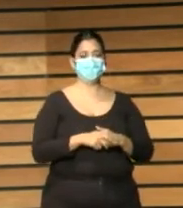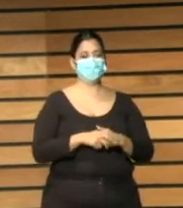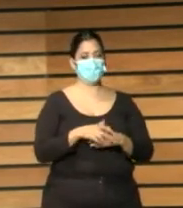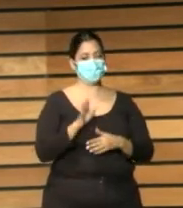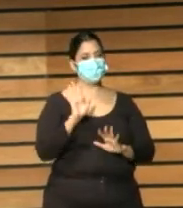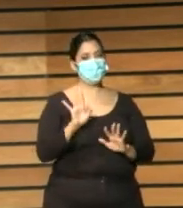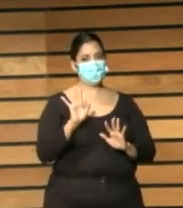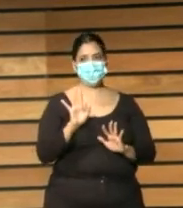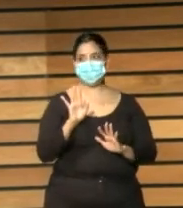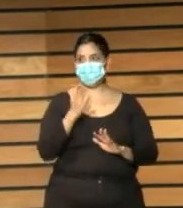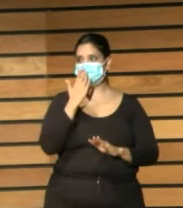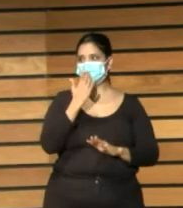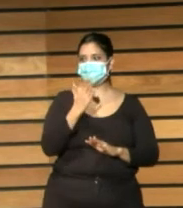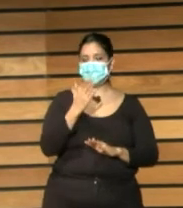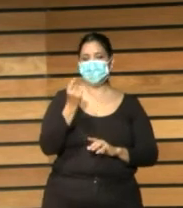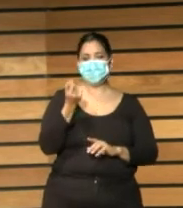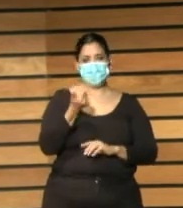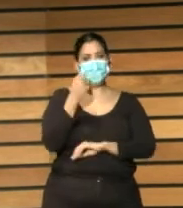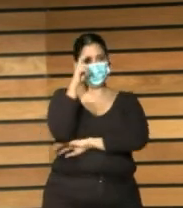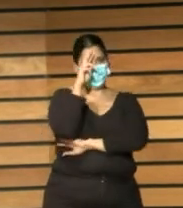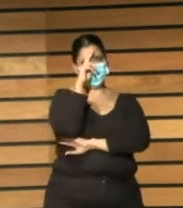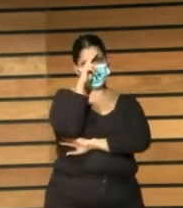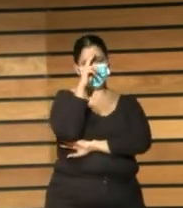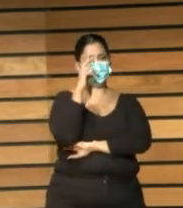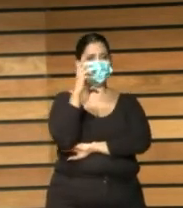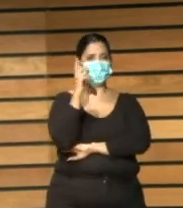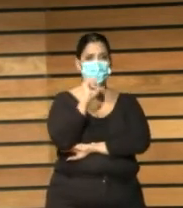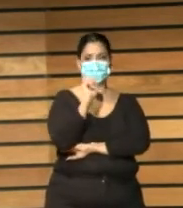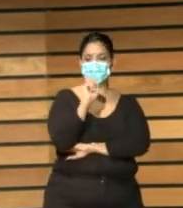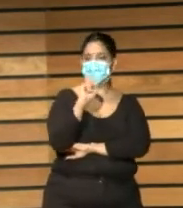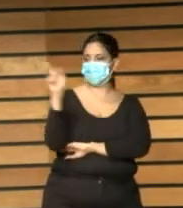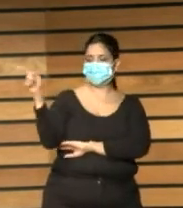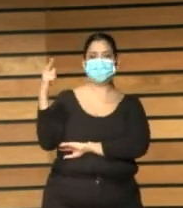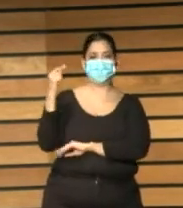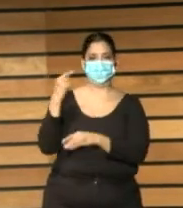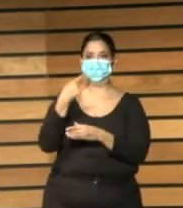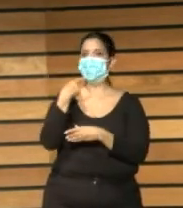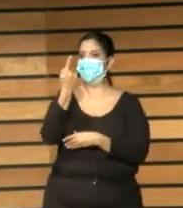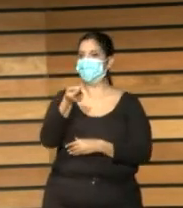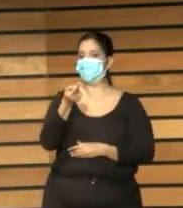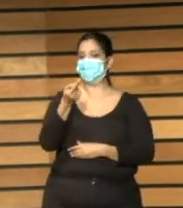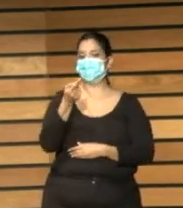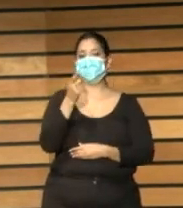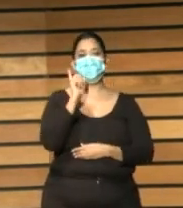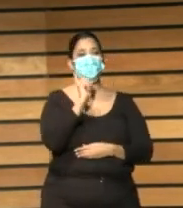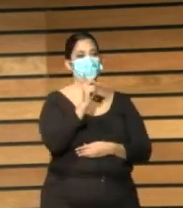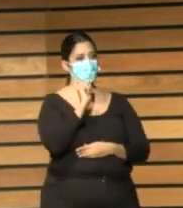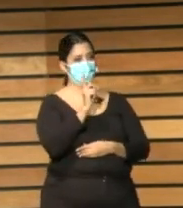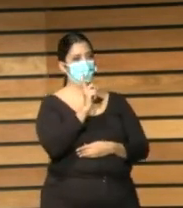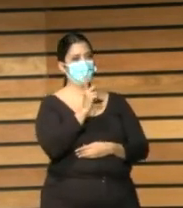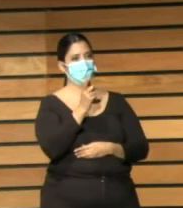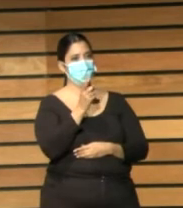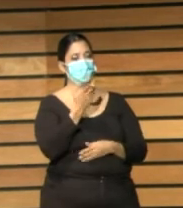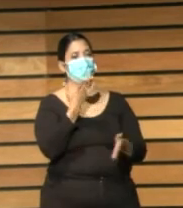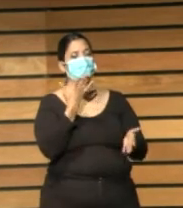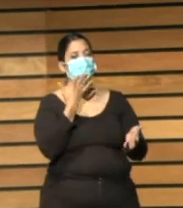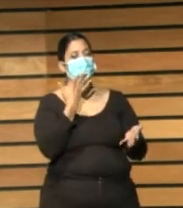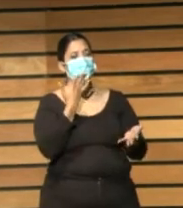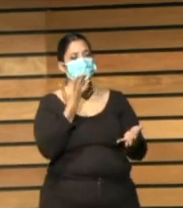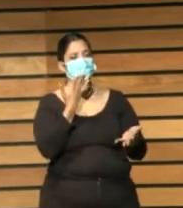lo ha subrayado y no pasa solo por lo que le estaba señalando antes a